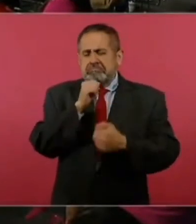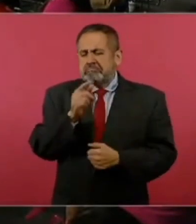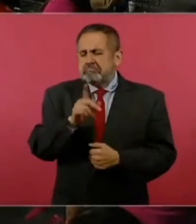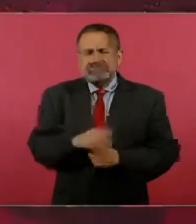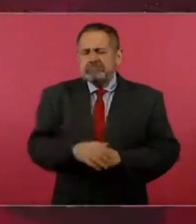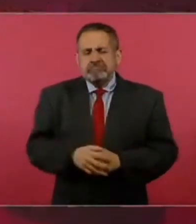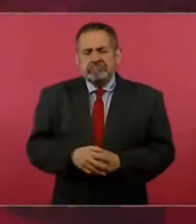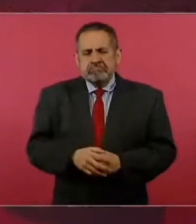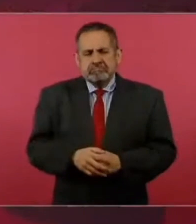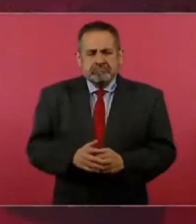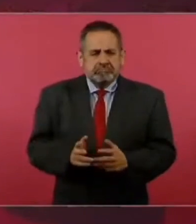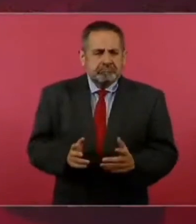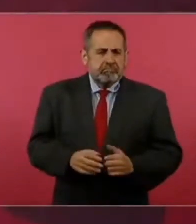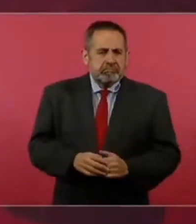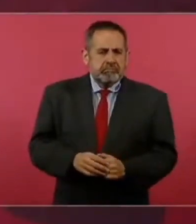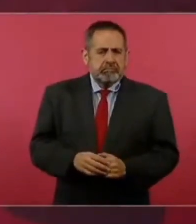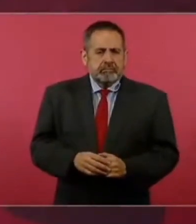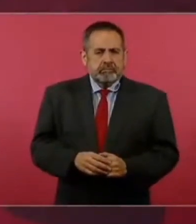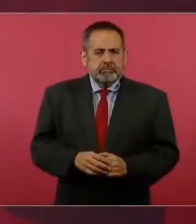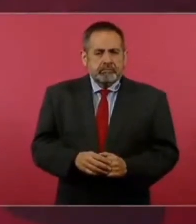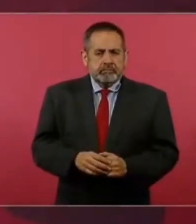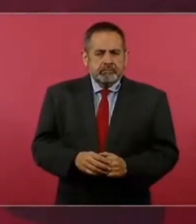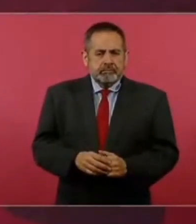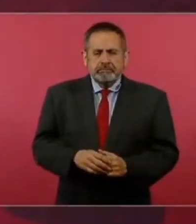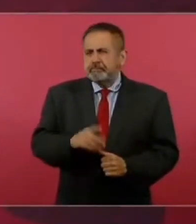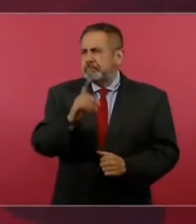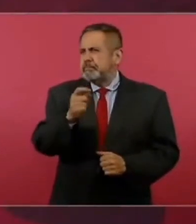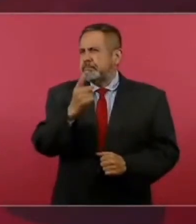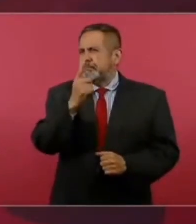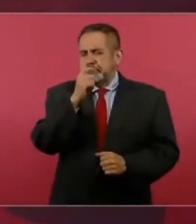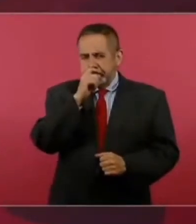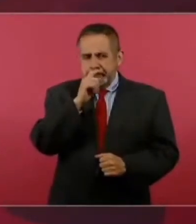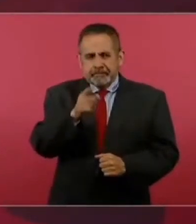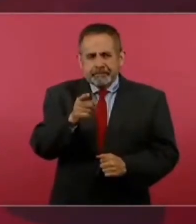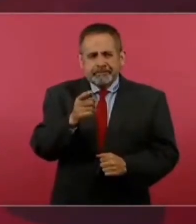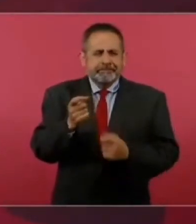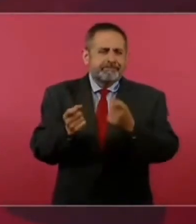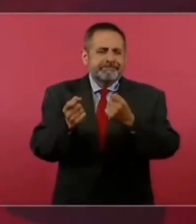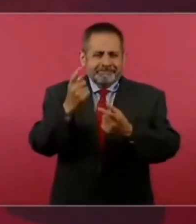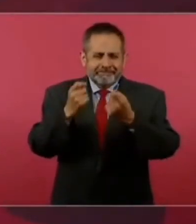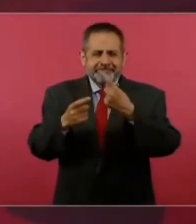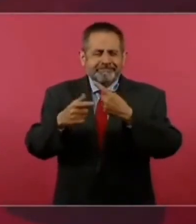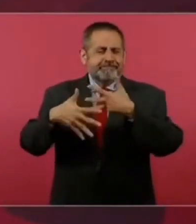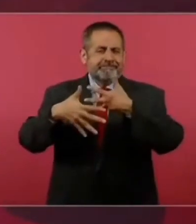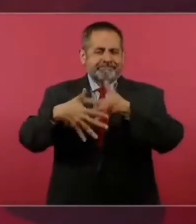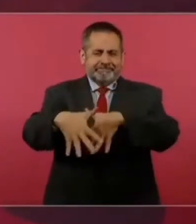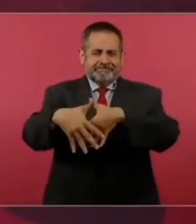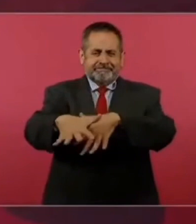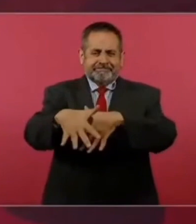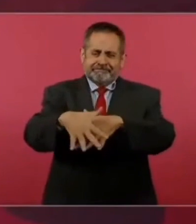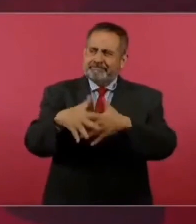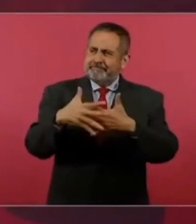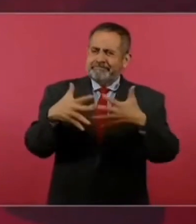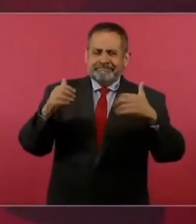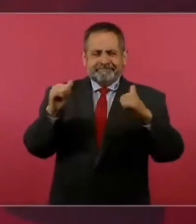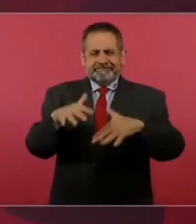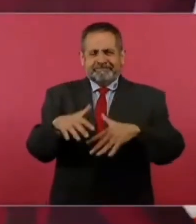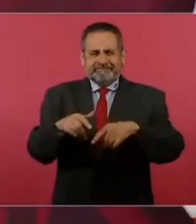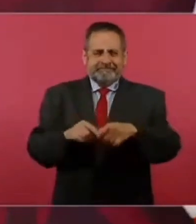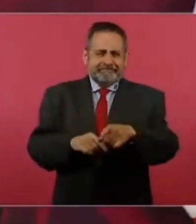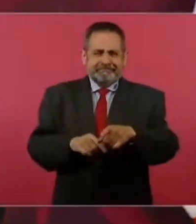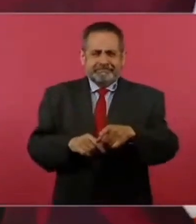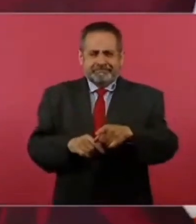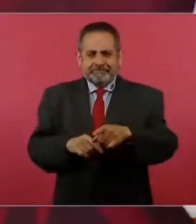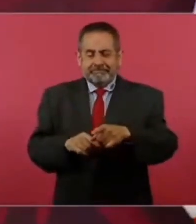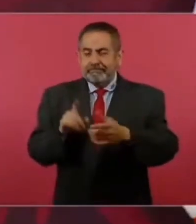Solo cuando vienen algunas manifestaciones y